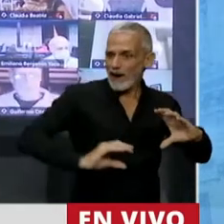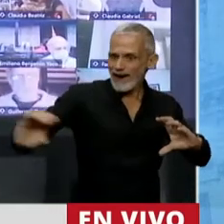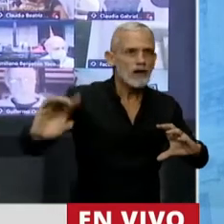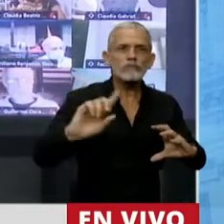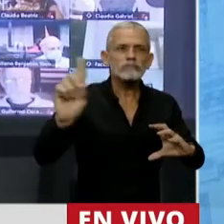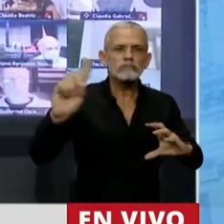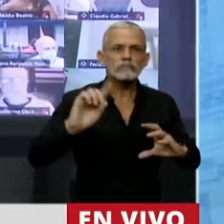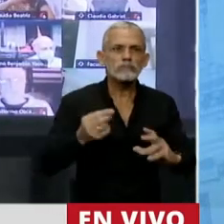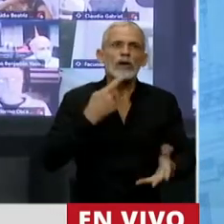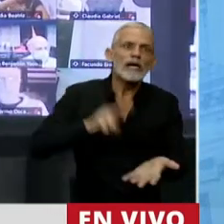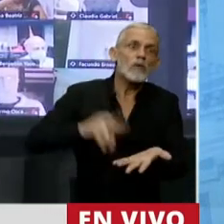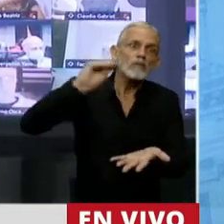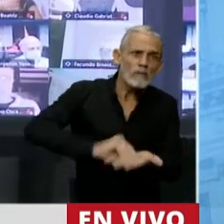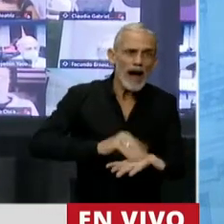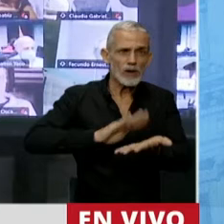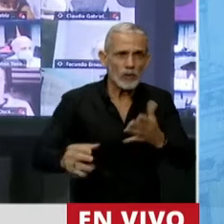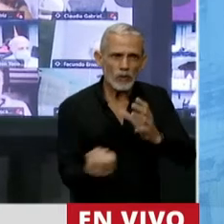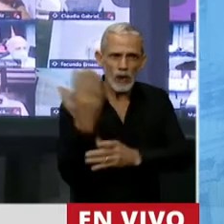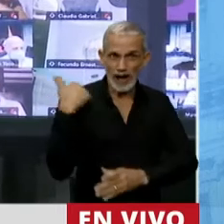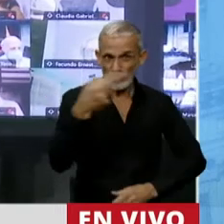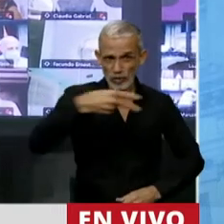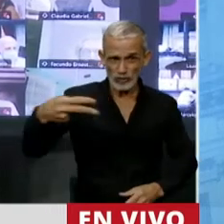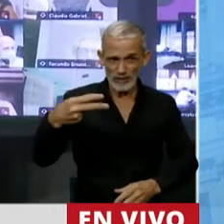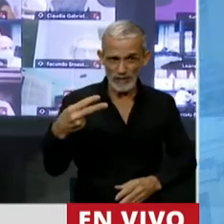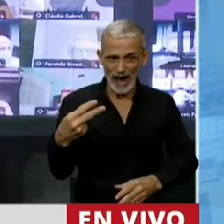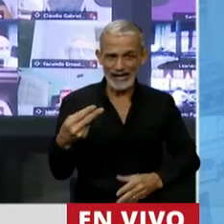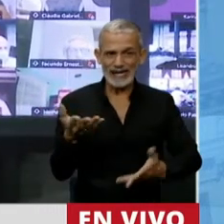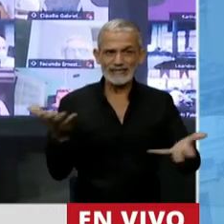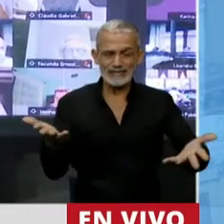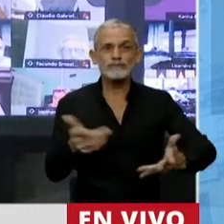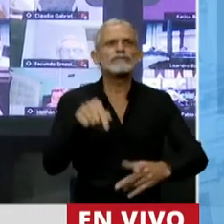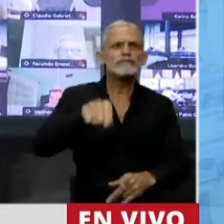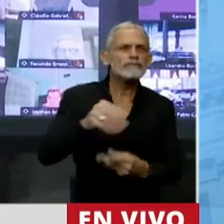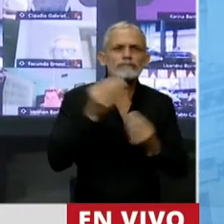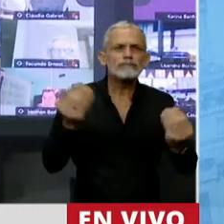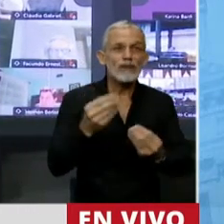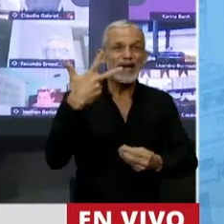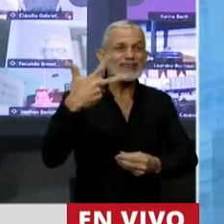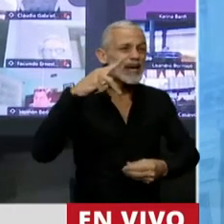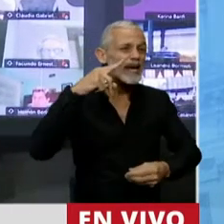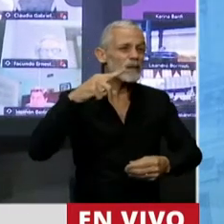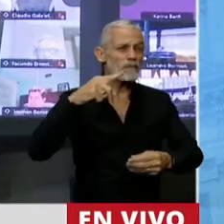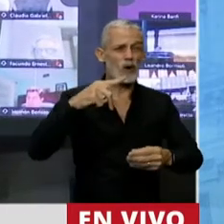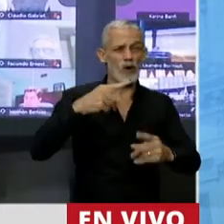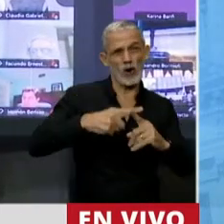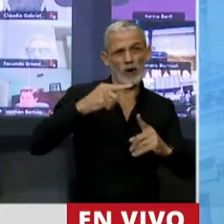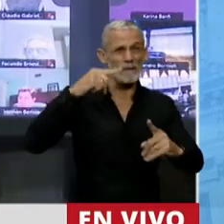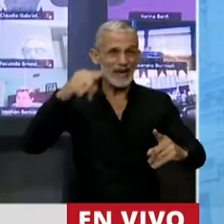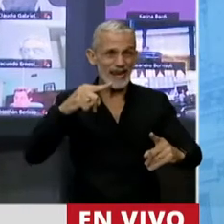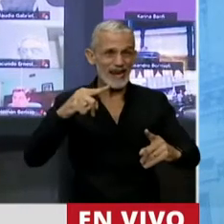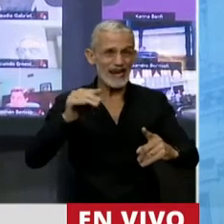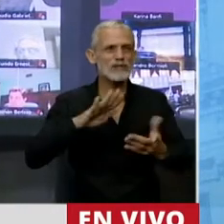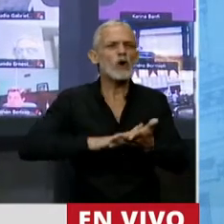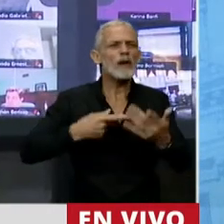creando un impuesto, otro impuesto más que se creó hace dos semanas, del 3 por mil sobre las pólizas de seguro, que además,